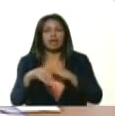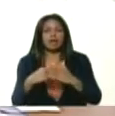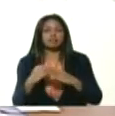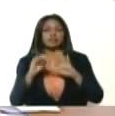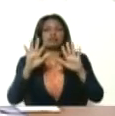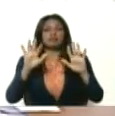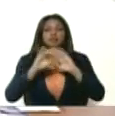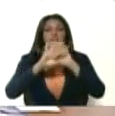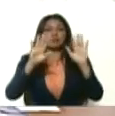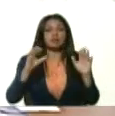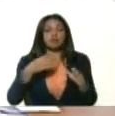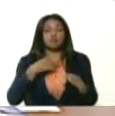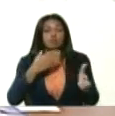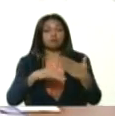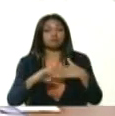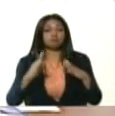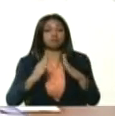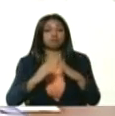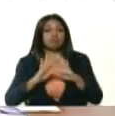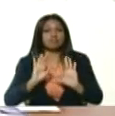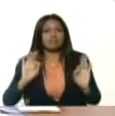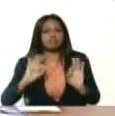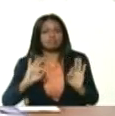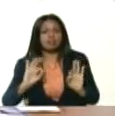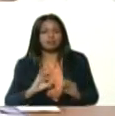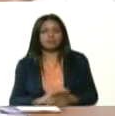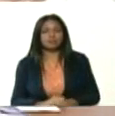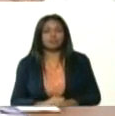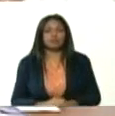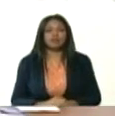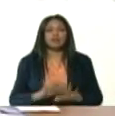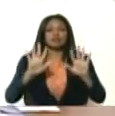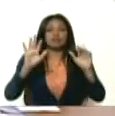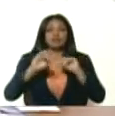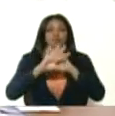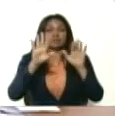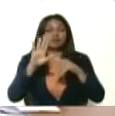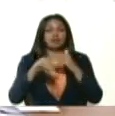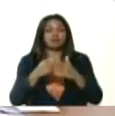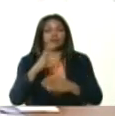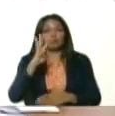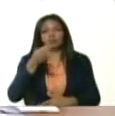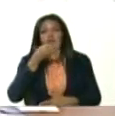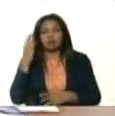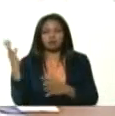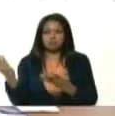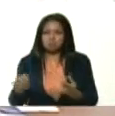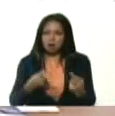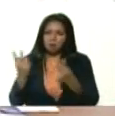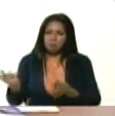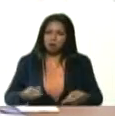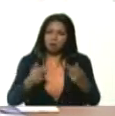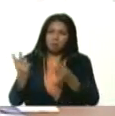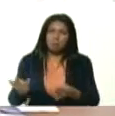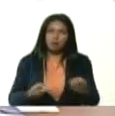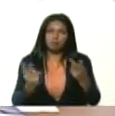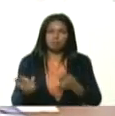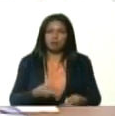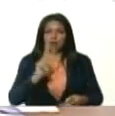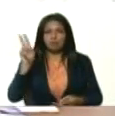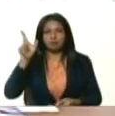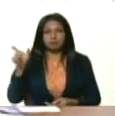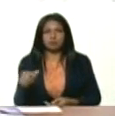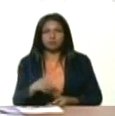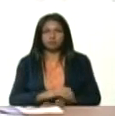mañana. Y ese es el horario de diez de la mañana a cuatro de la tarde donde aceptamos y recibimos a todos los